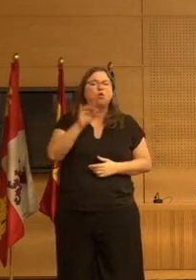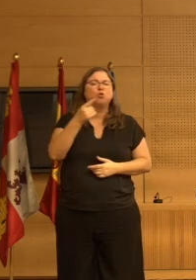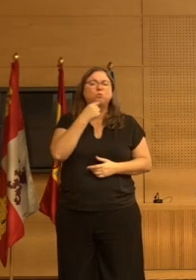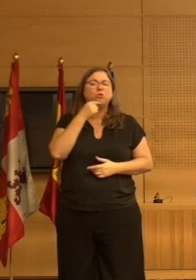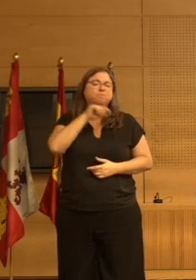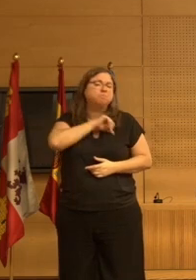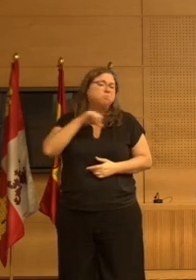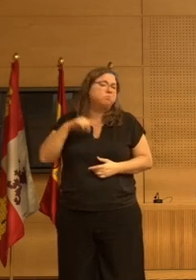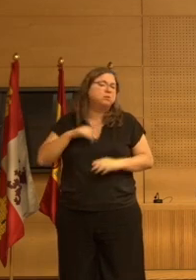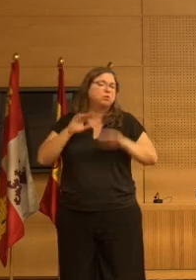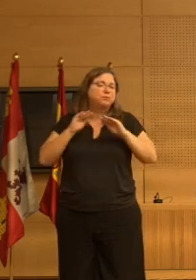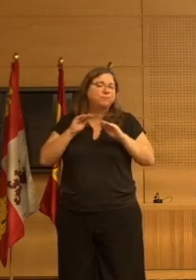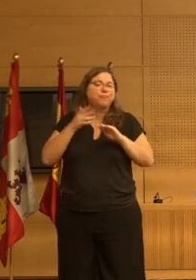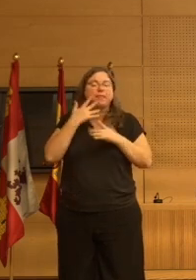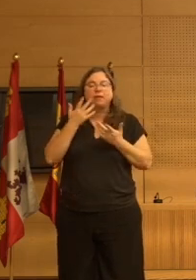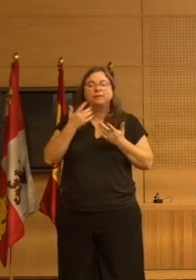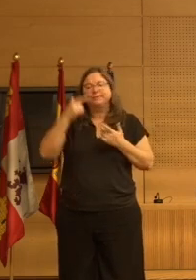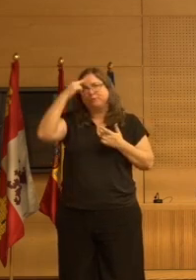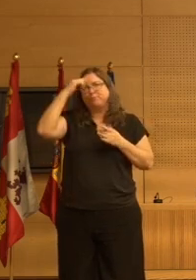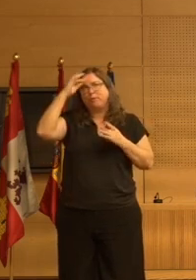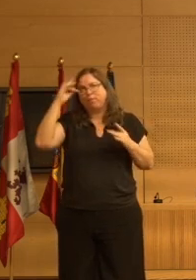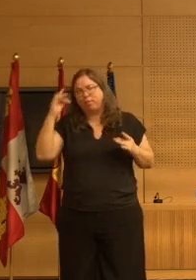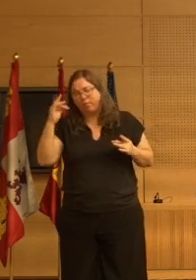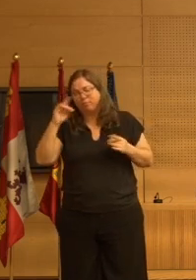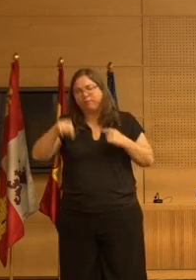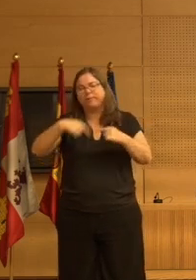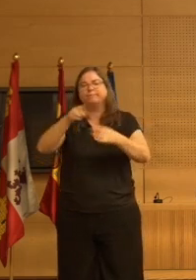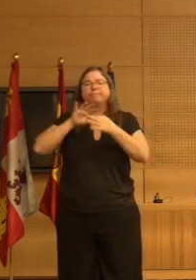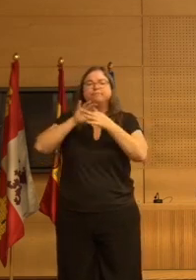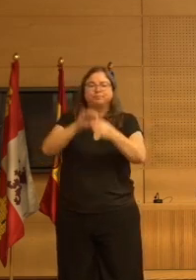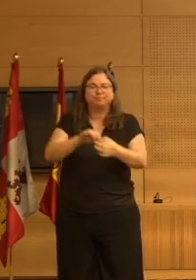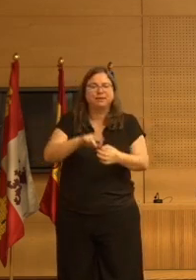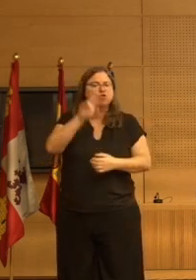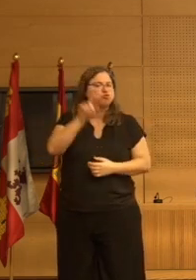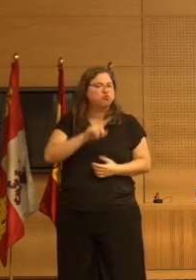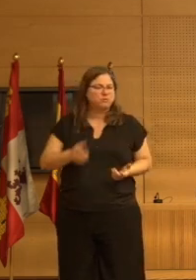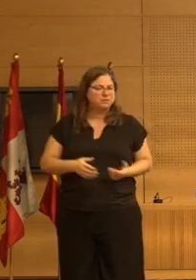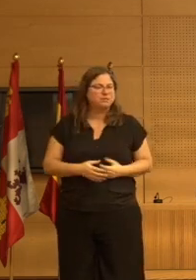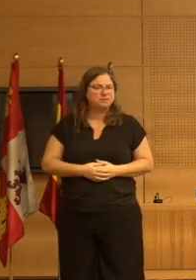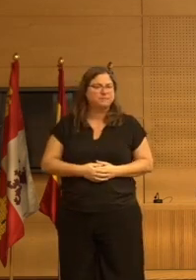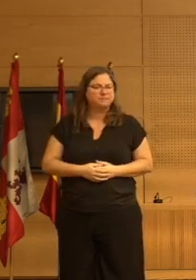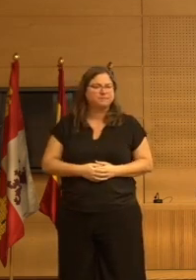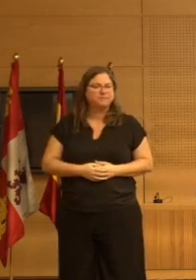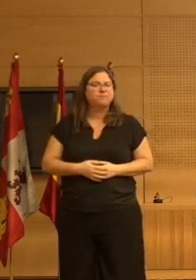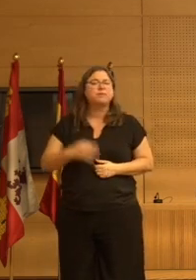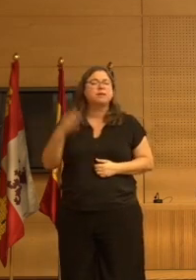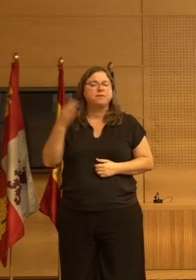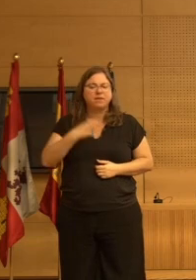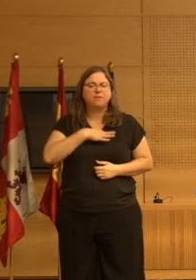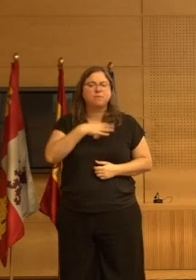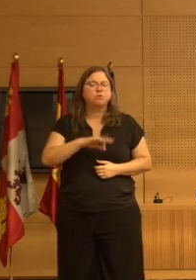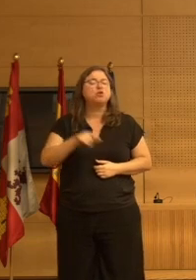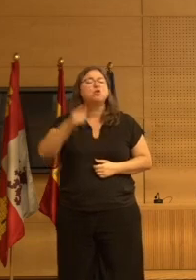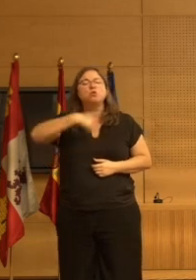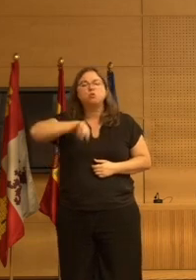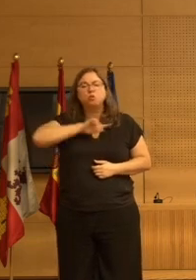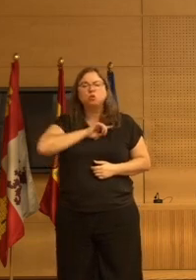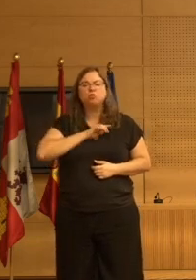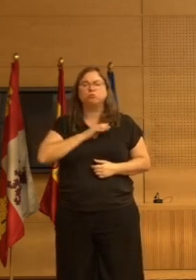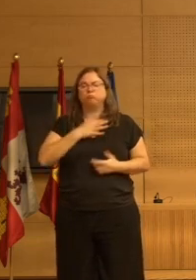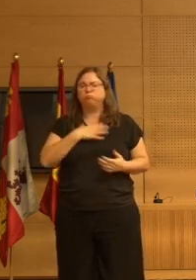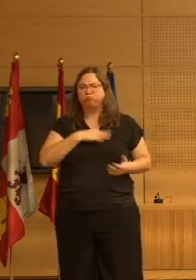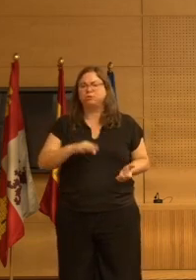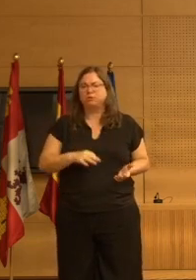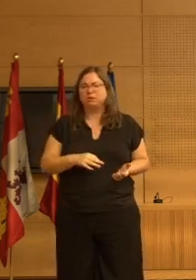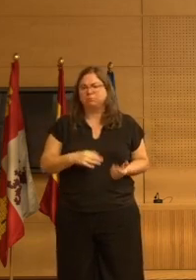reacción personal congruente con el deterioro cognitivo que el paciente debería tener que debería ser capaz o podríamos nosotros o deberíamos nosotros